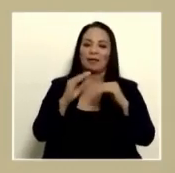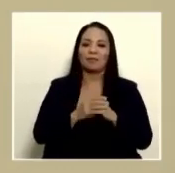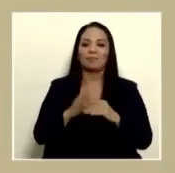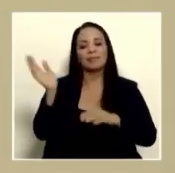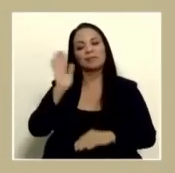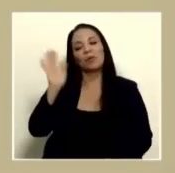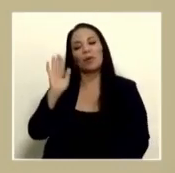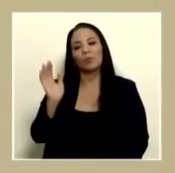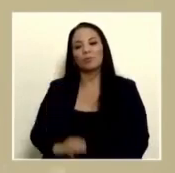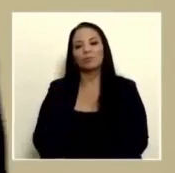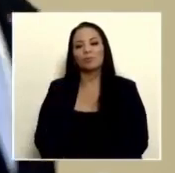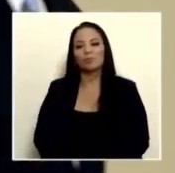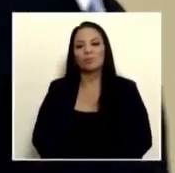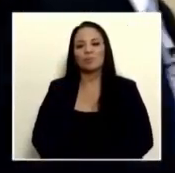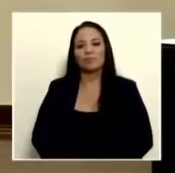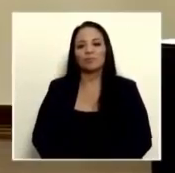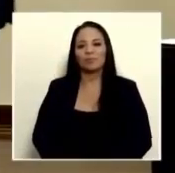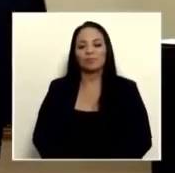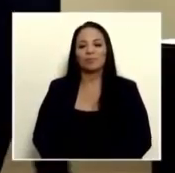hasta luego